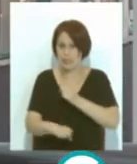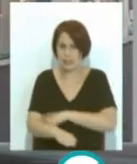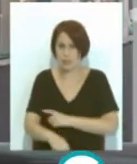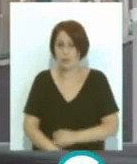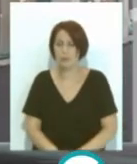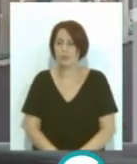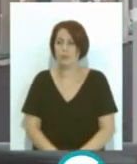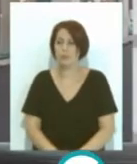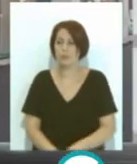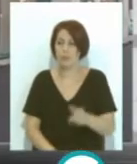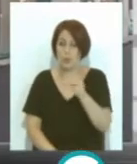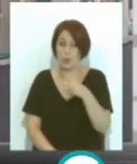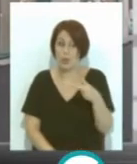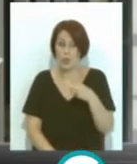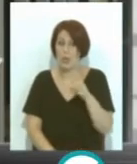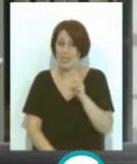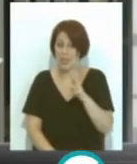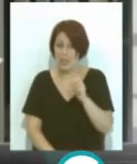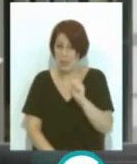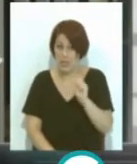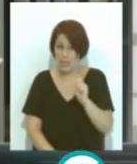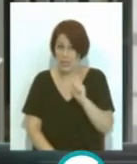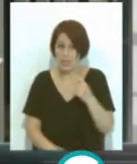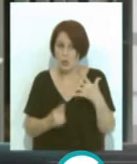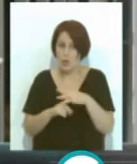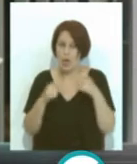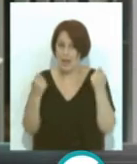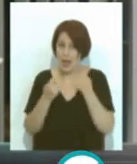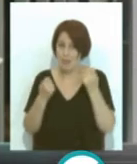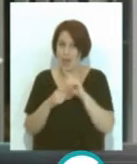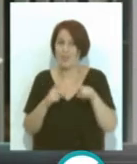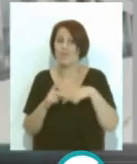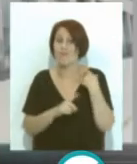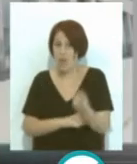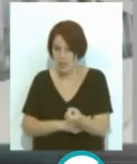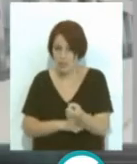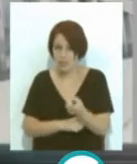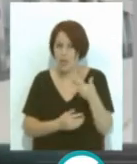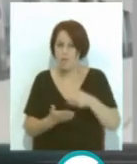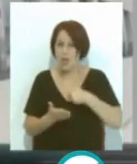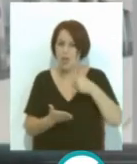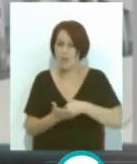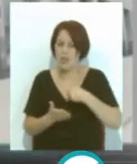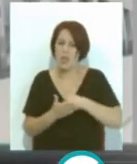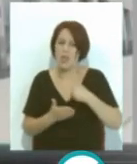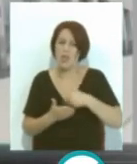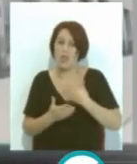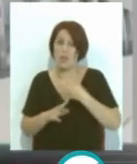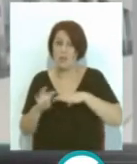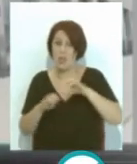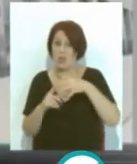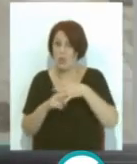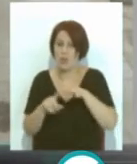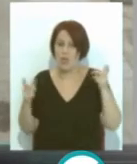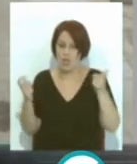resultados evidencian que después de casi 13 meses bajo el estado de alarma la caída de la demanda la incertidumbre generada por la situación